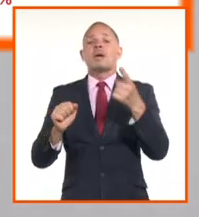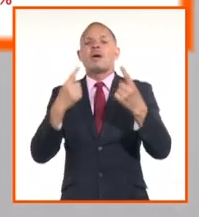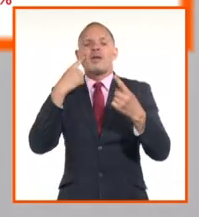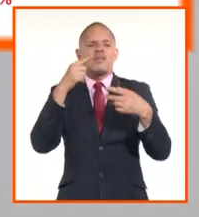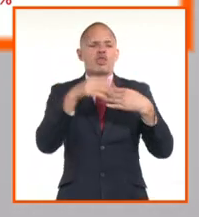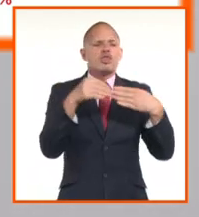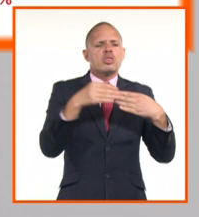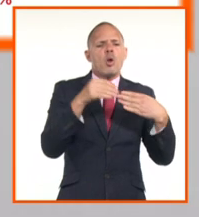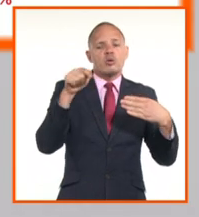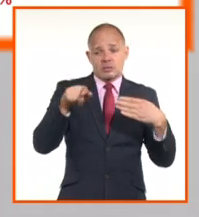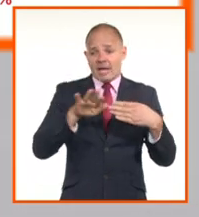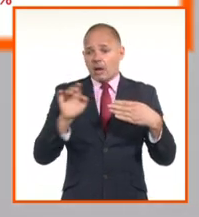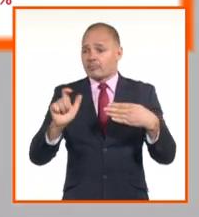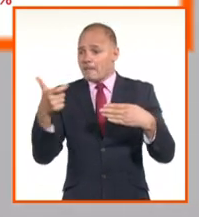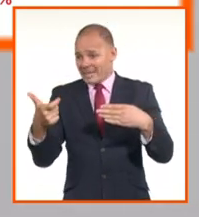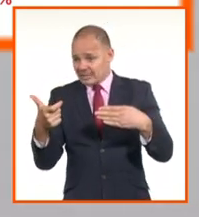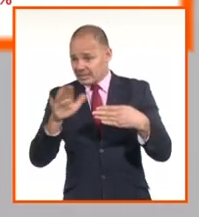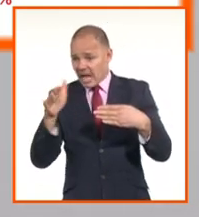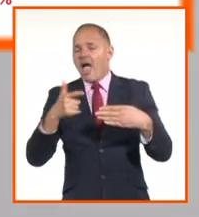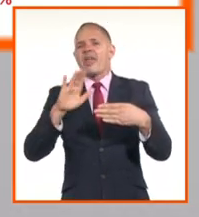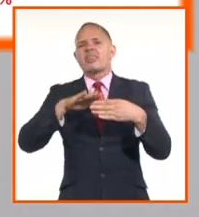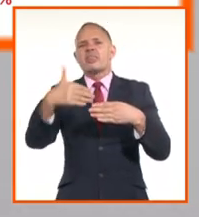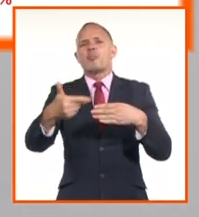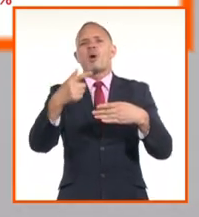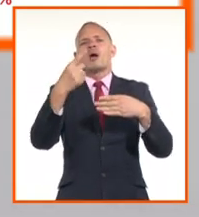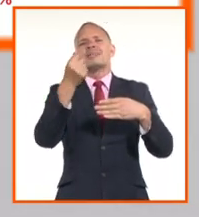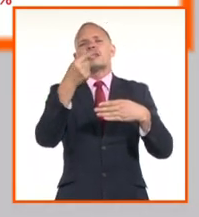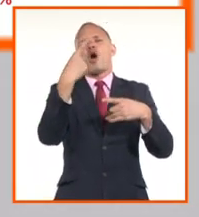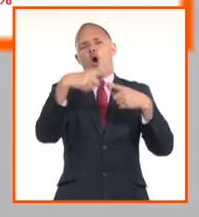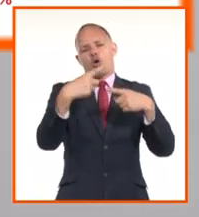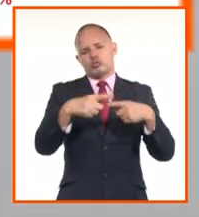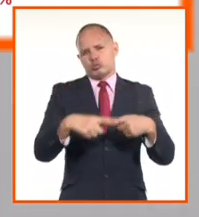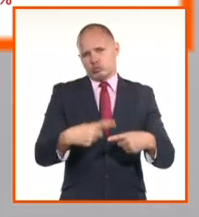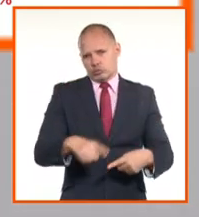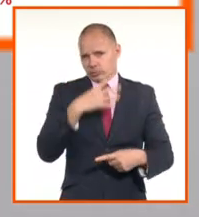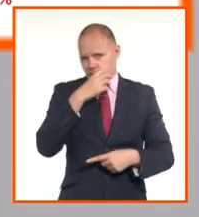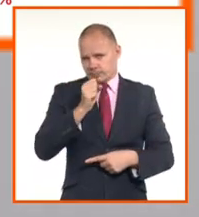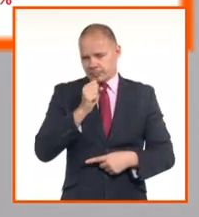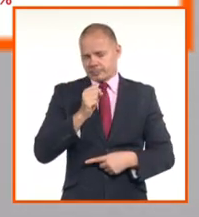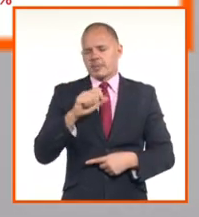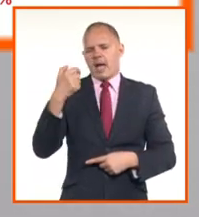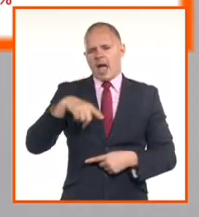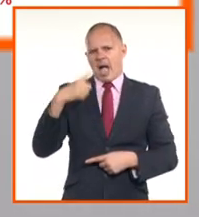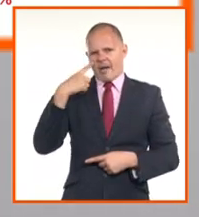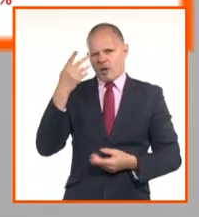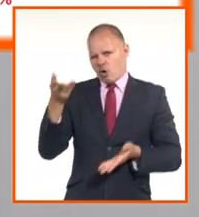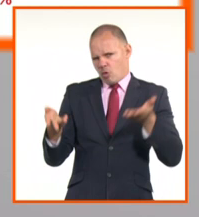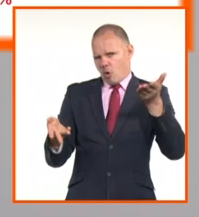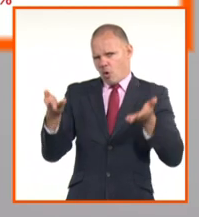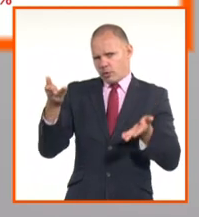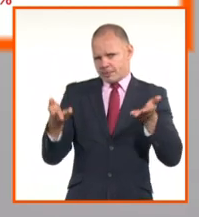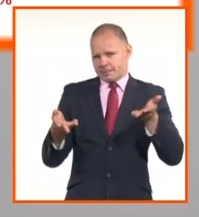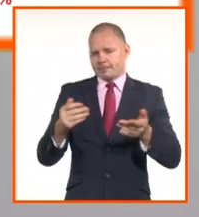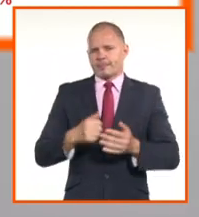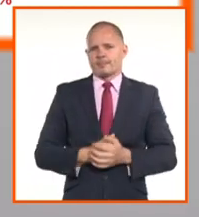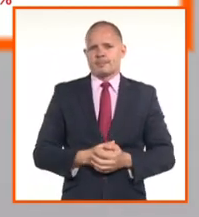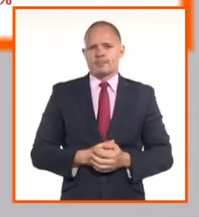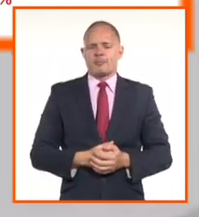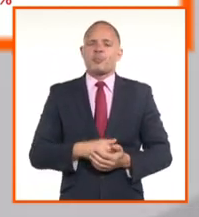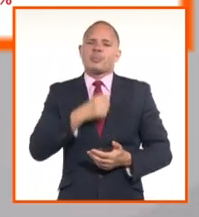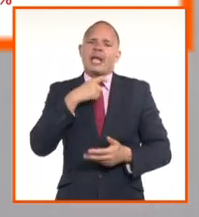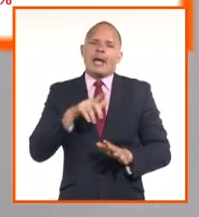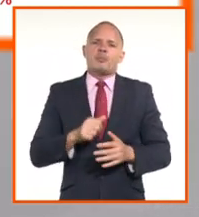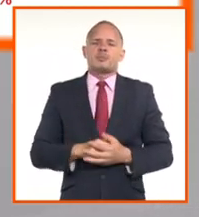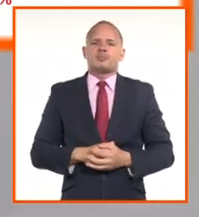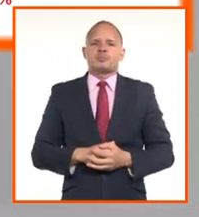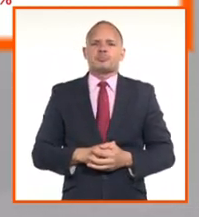de las monedas, sería esta la tasa de las monedas contra el peso cubano. Sería 122.14,